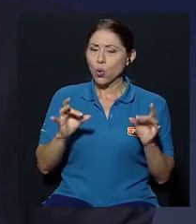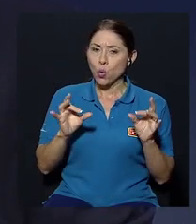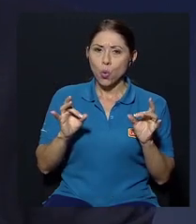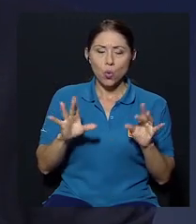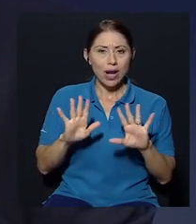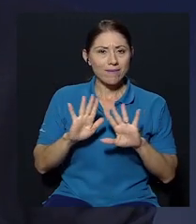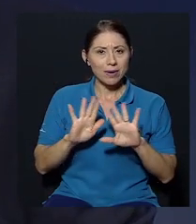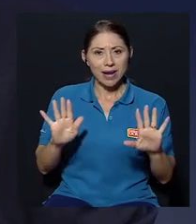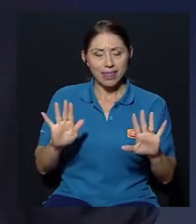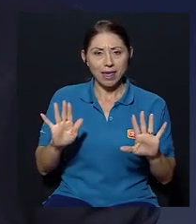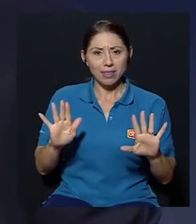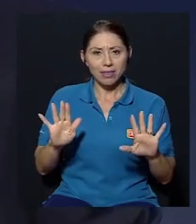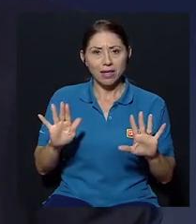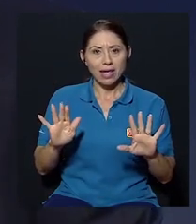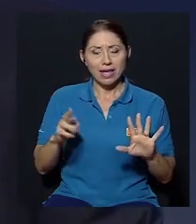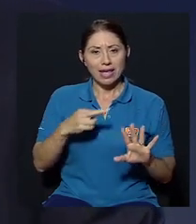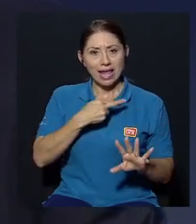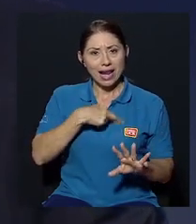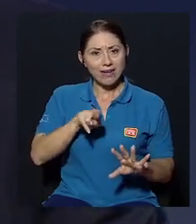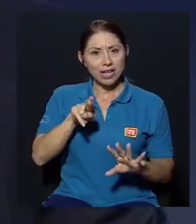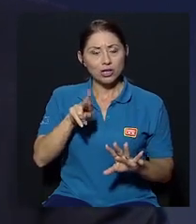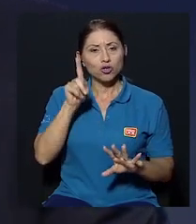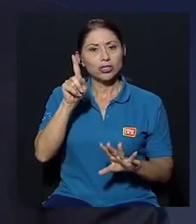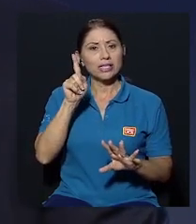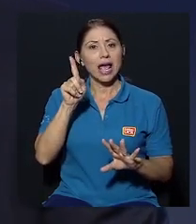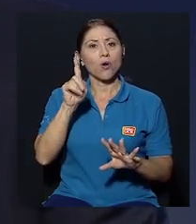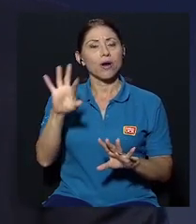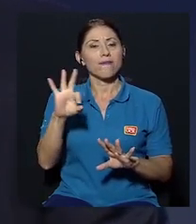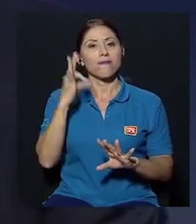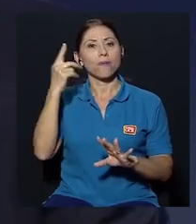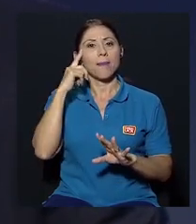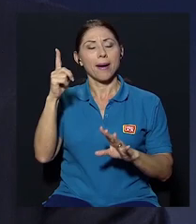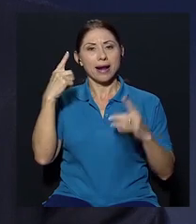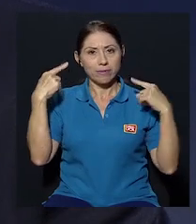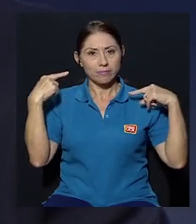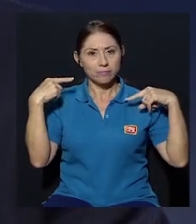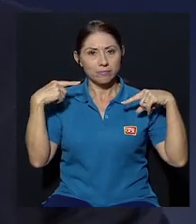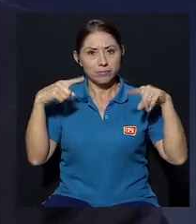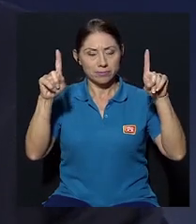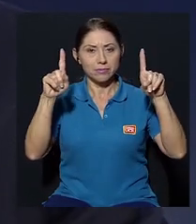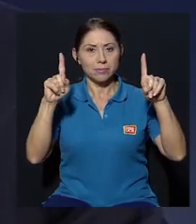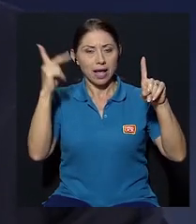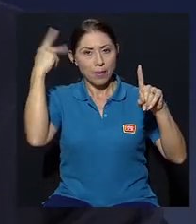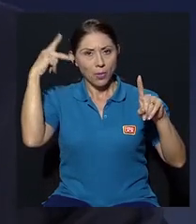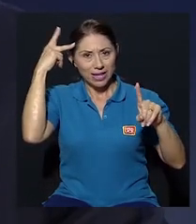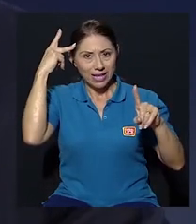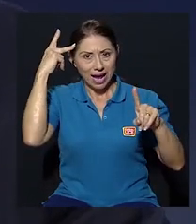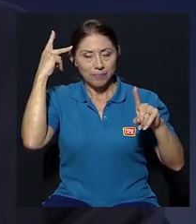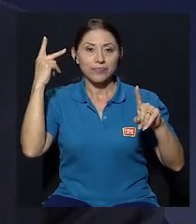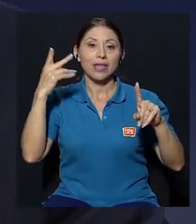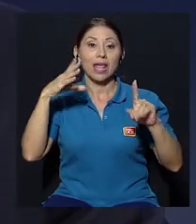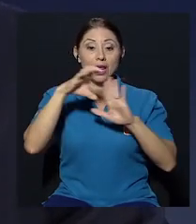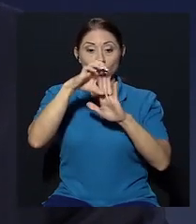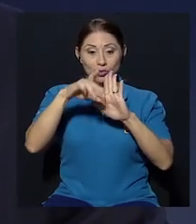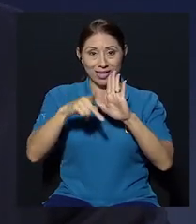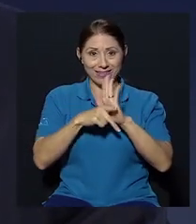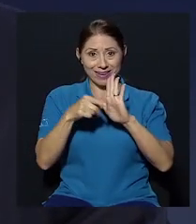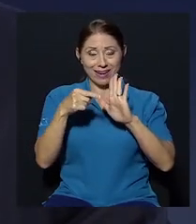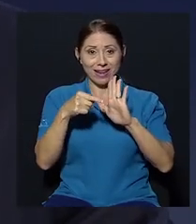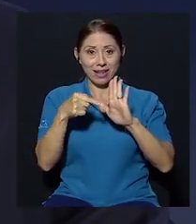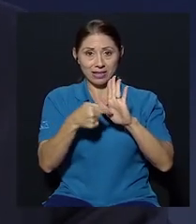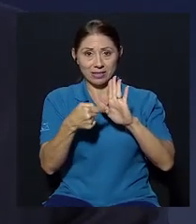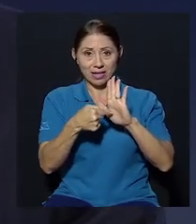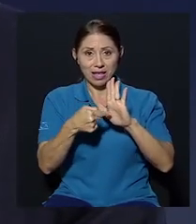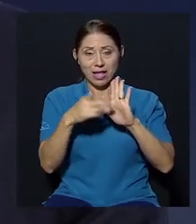considero una barbaridad que la religión sea escala para llegar para la política en Costa Rica es muy